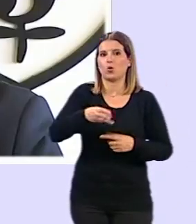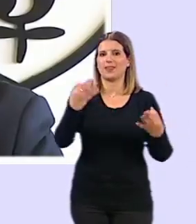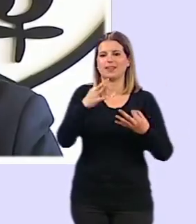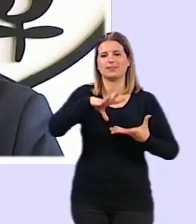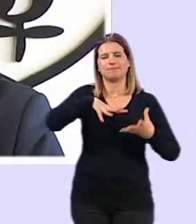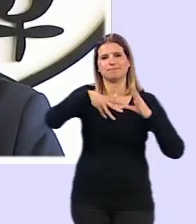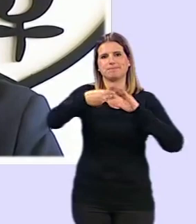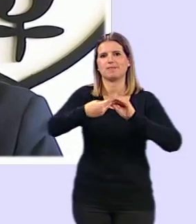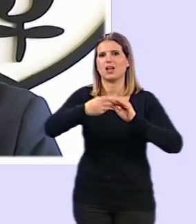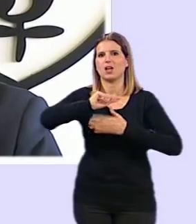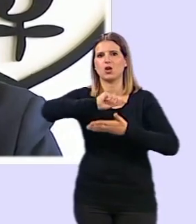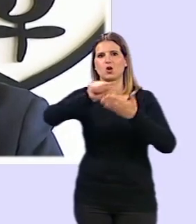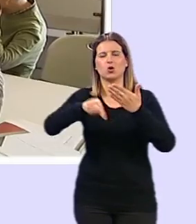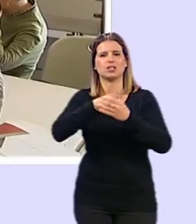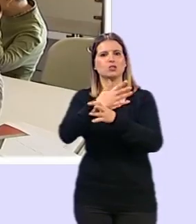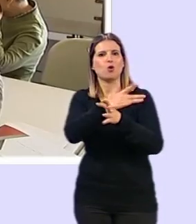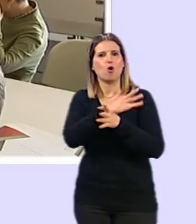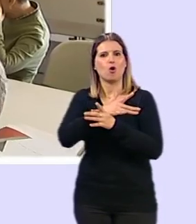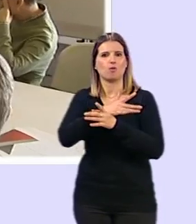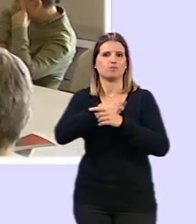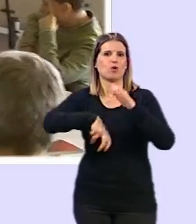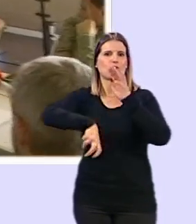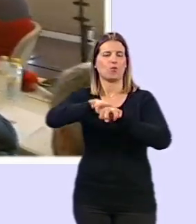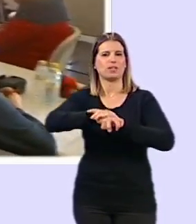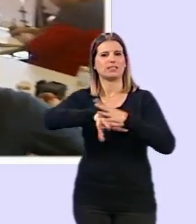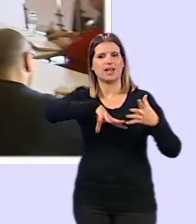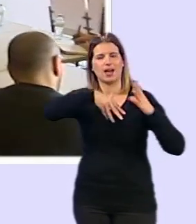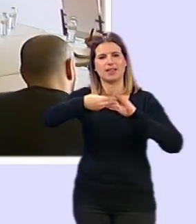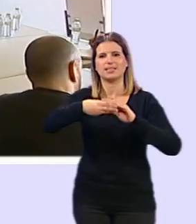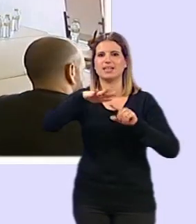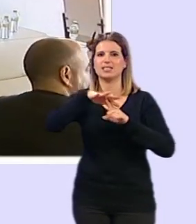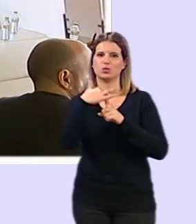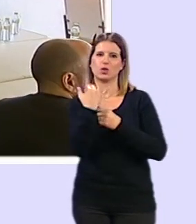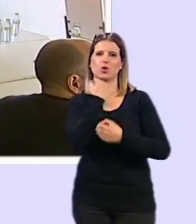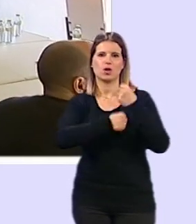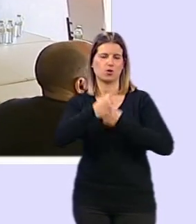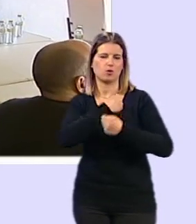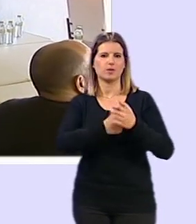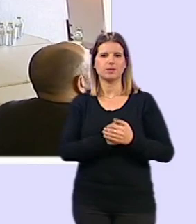adaptar los contratos de sus futbolistas a unas nuevas circunstancias económicas